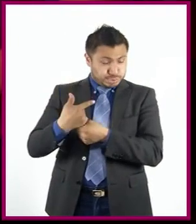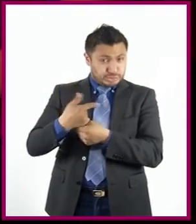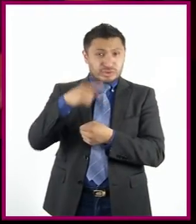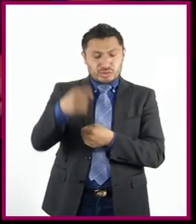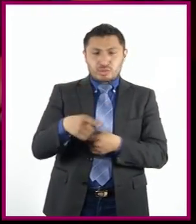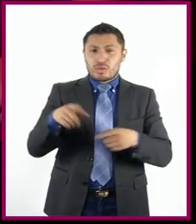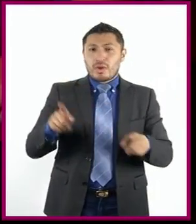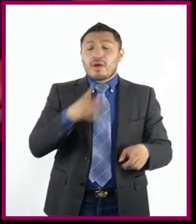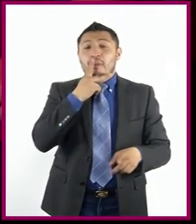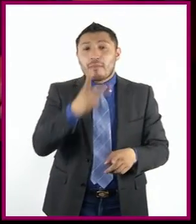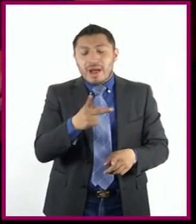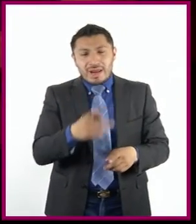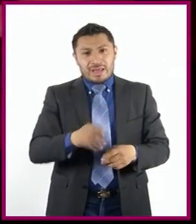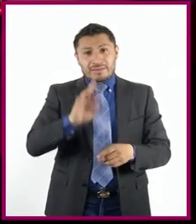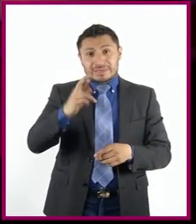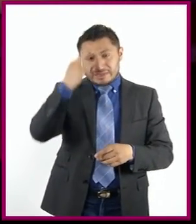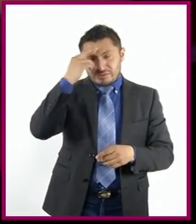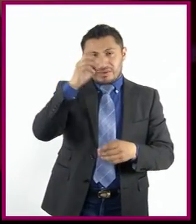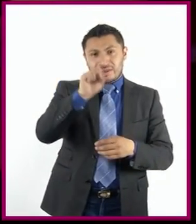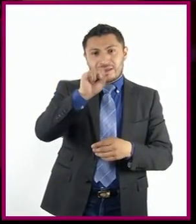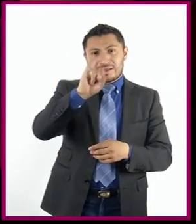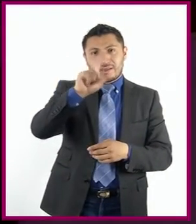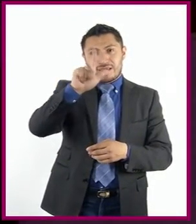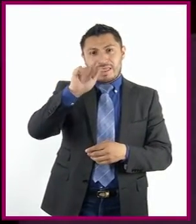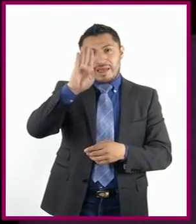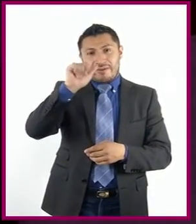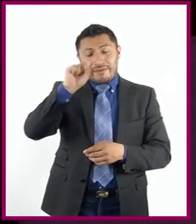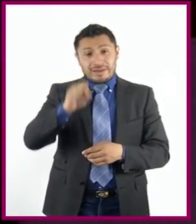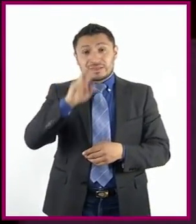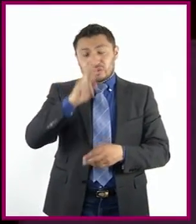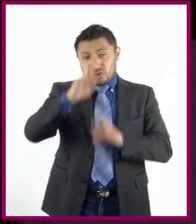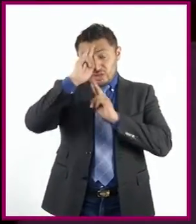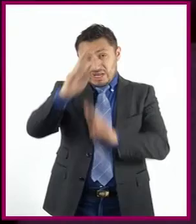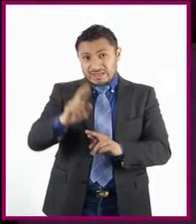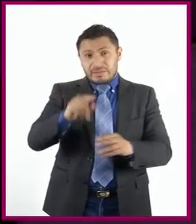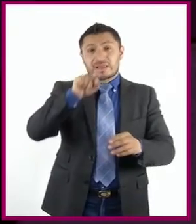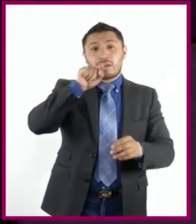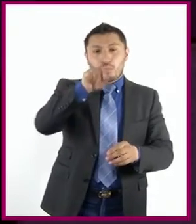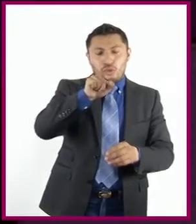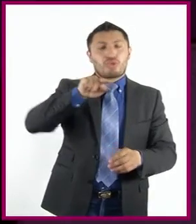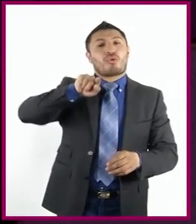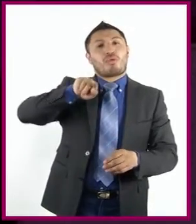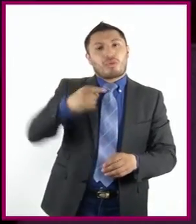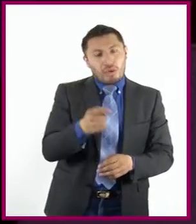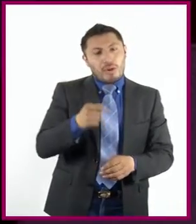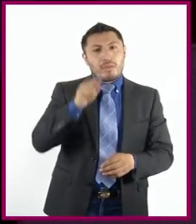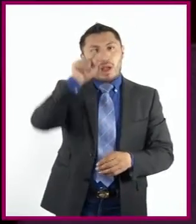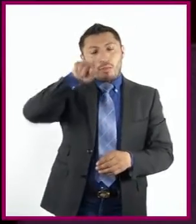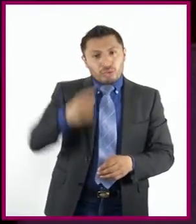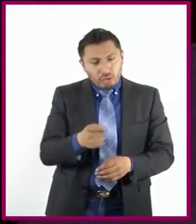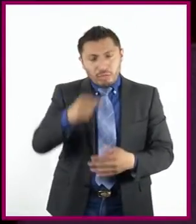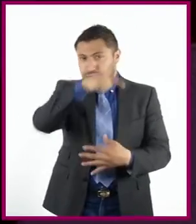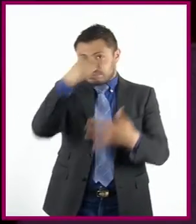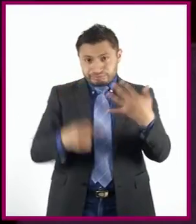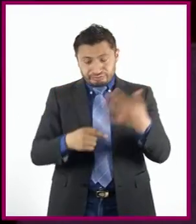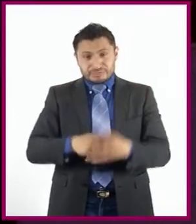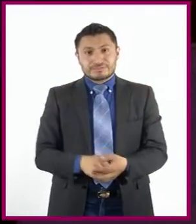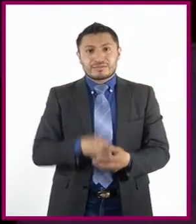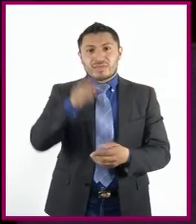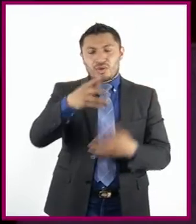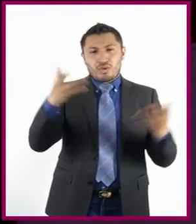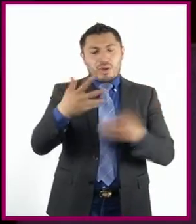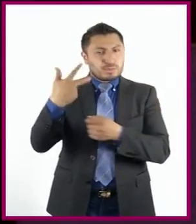marcando las sílabas tónicas, respeten las pausas indicadas por los signos de puntuación, realicen una